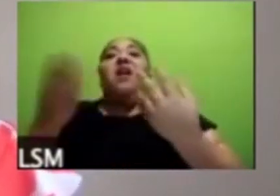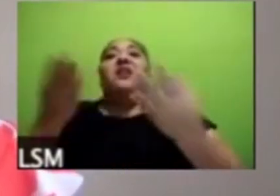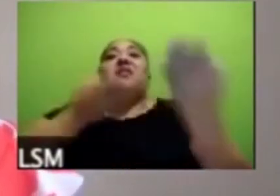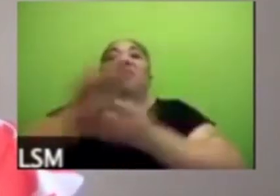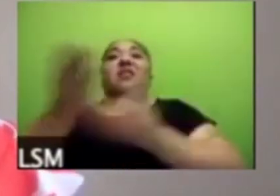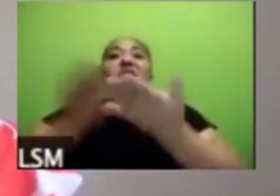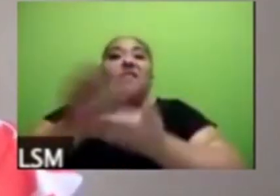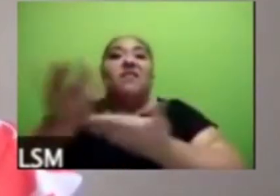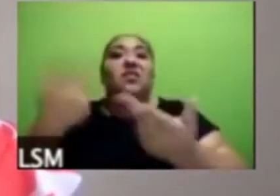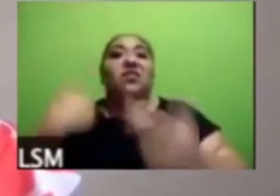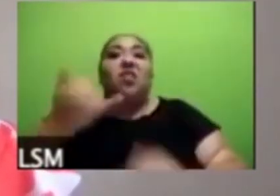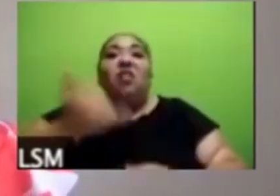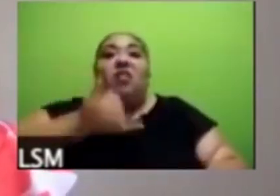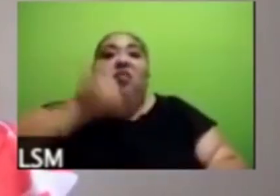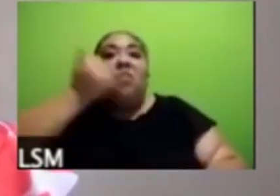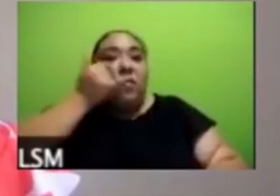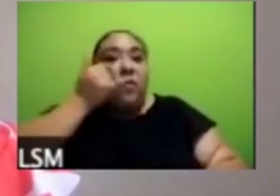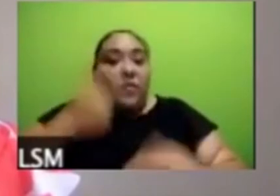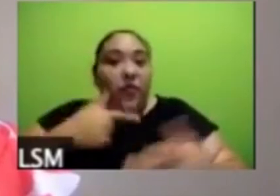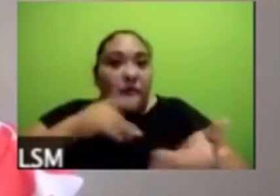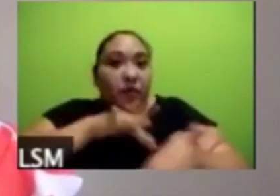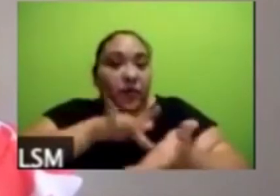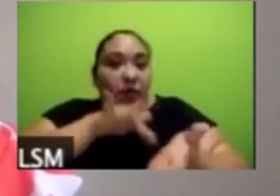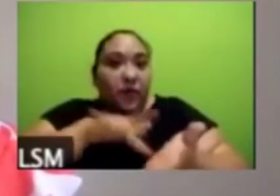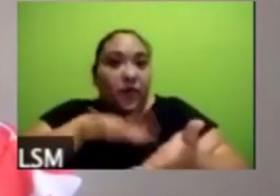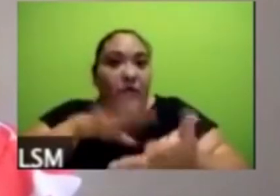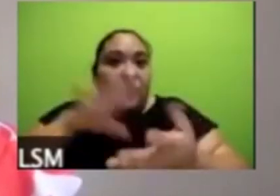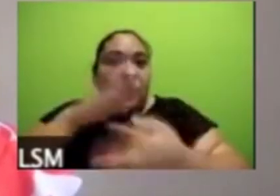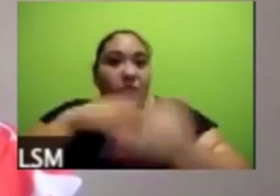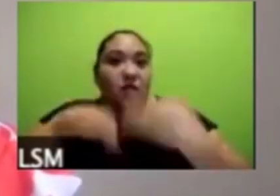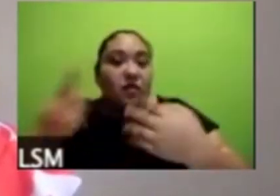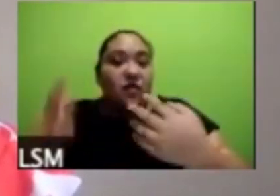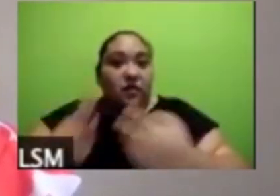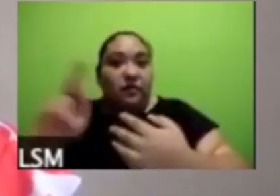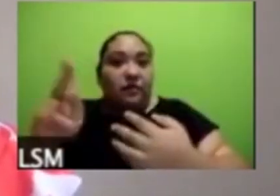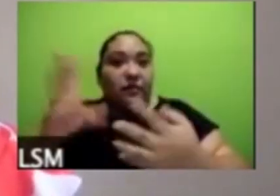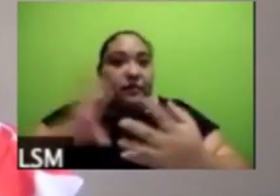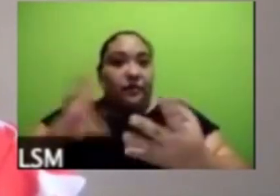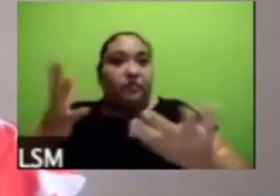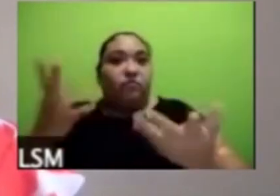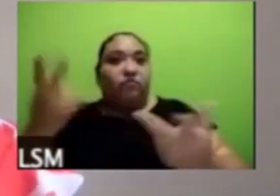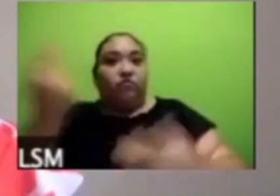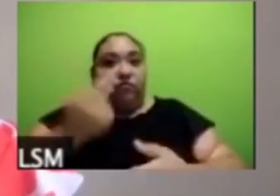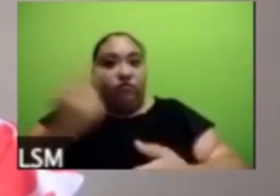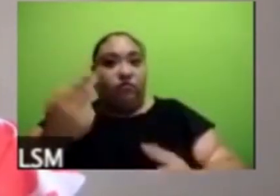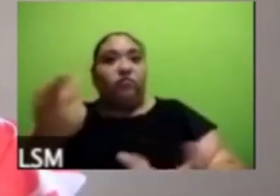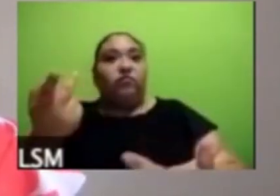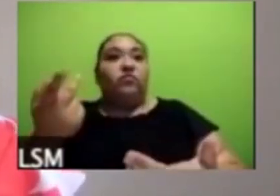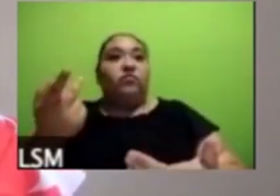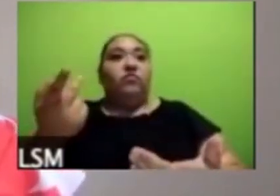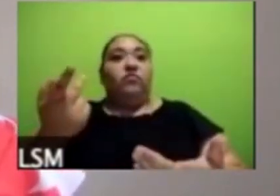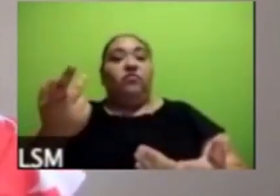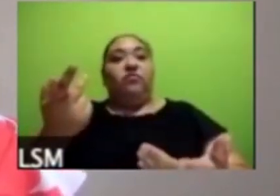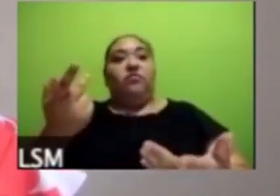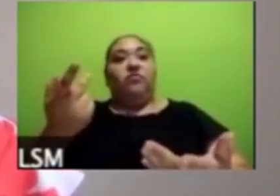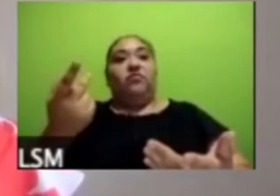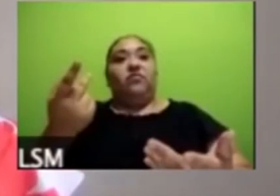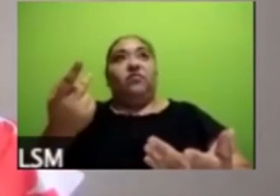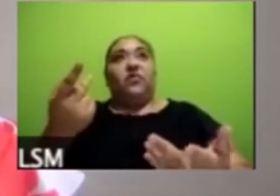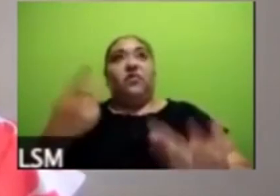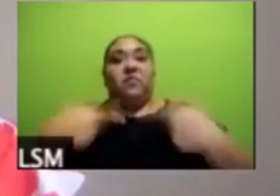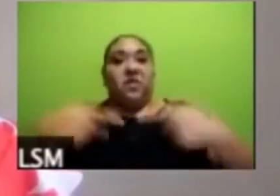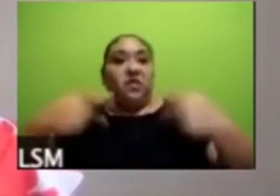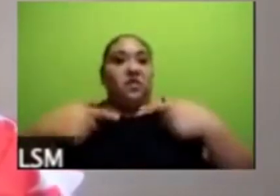que lo esté requiriendo gente que está llegando al vinte y que está teniendo actitudes